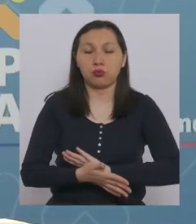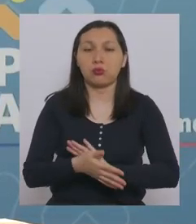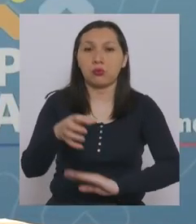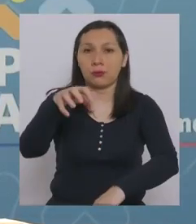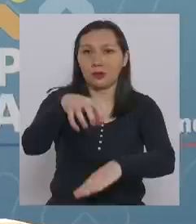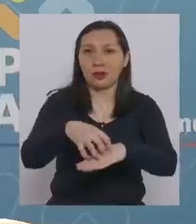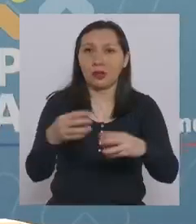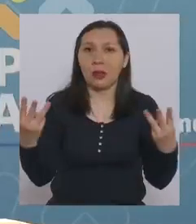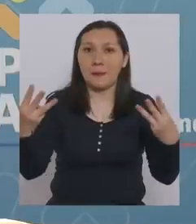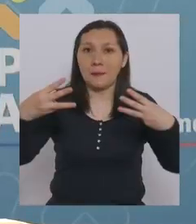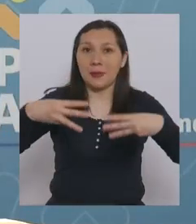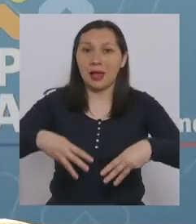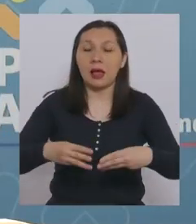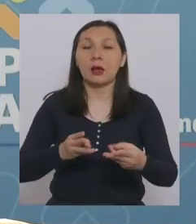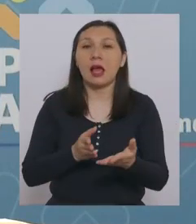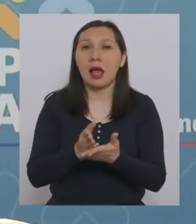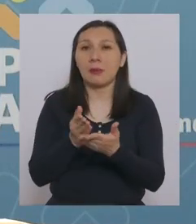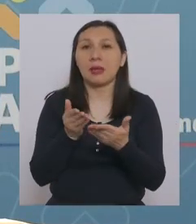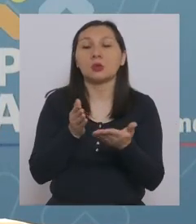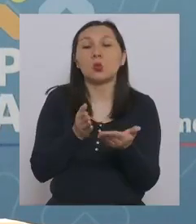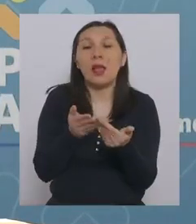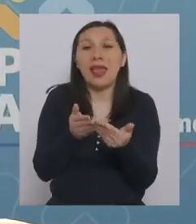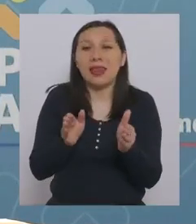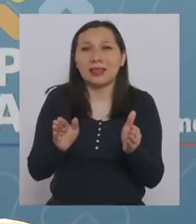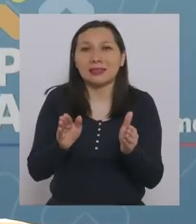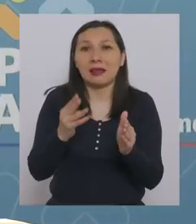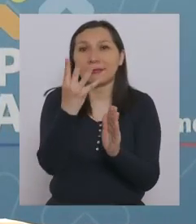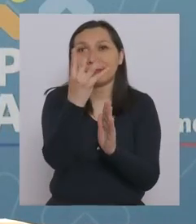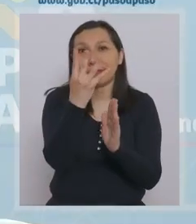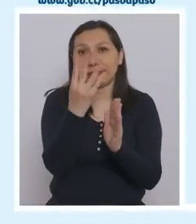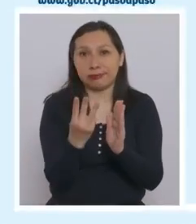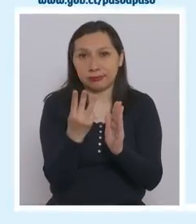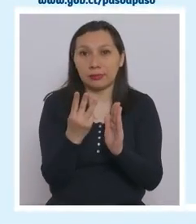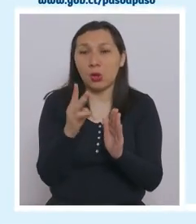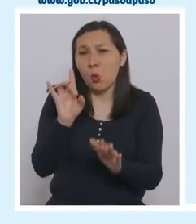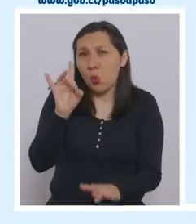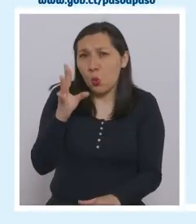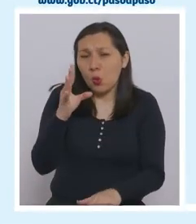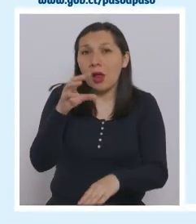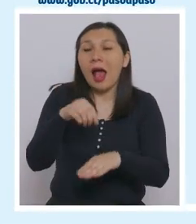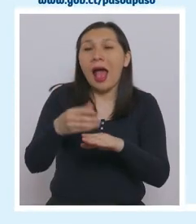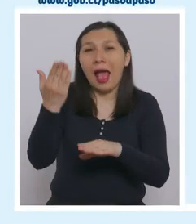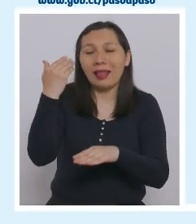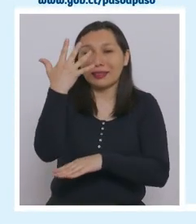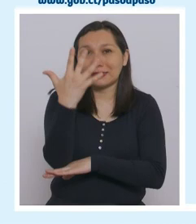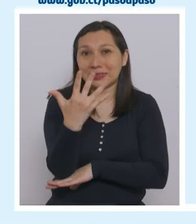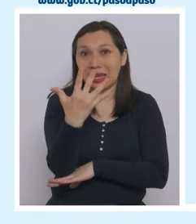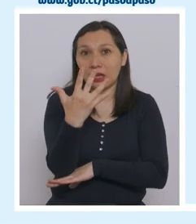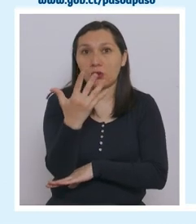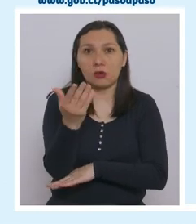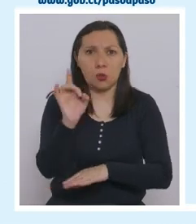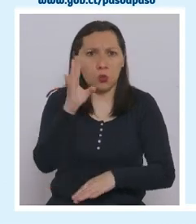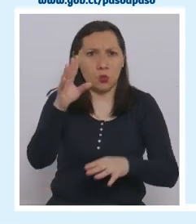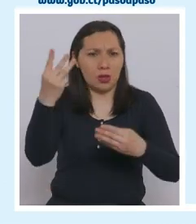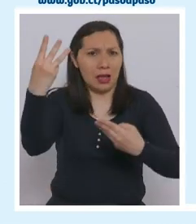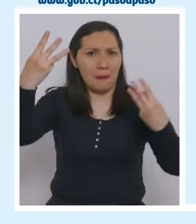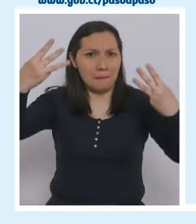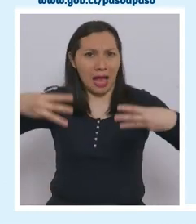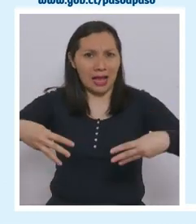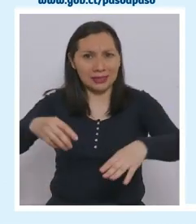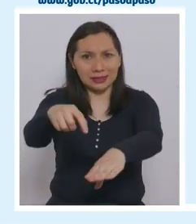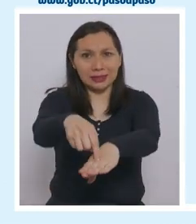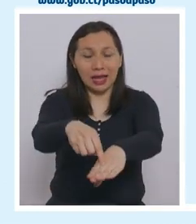a apertura inicial. Magallanes era la única región que estaba en apertura avanzada. Pues,